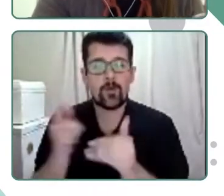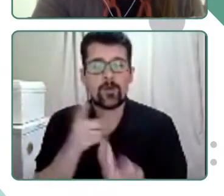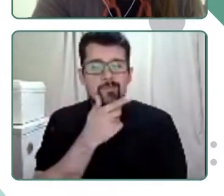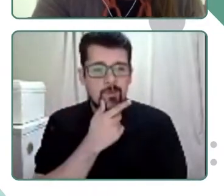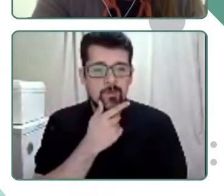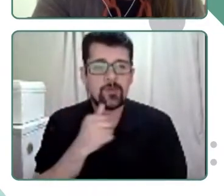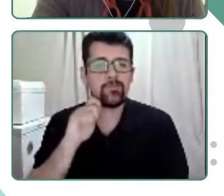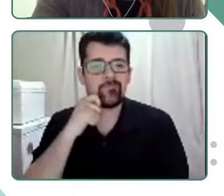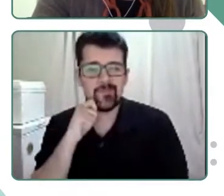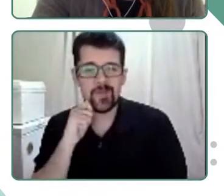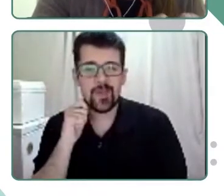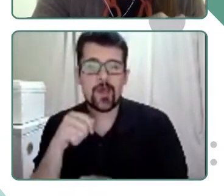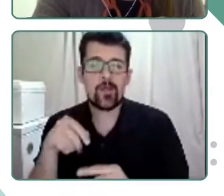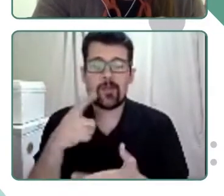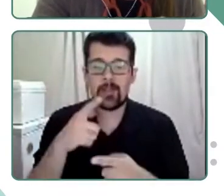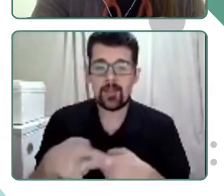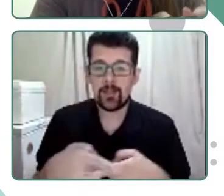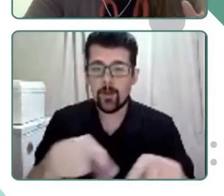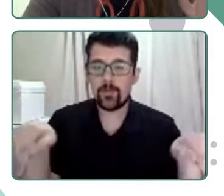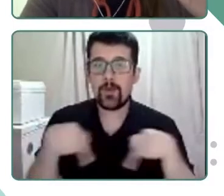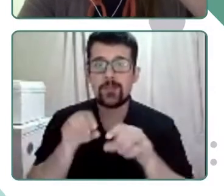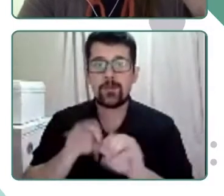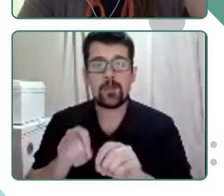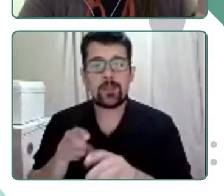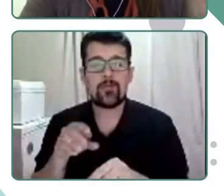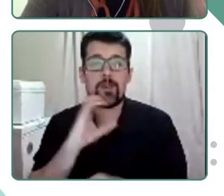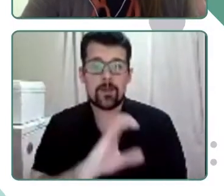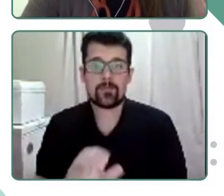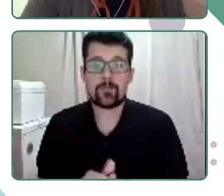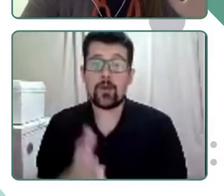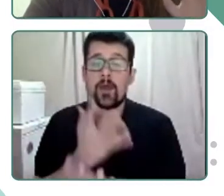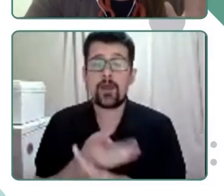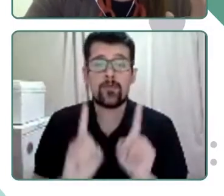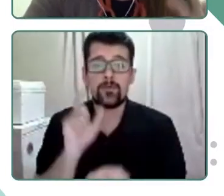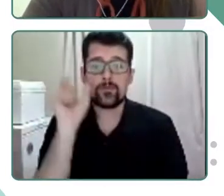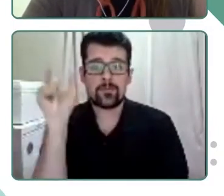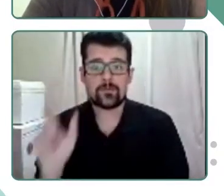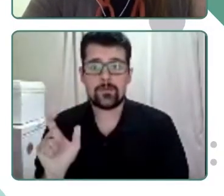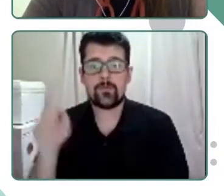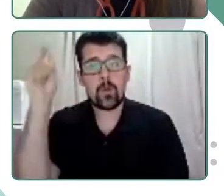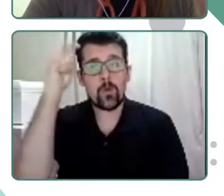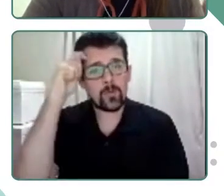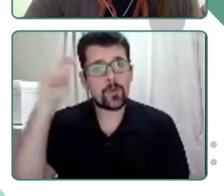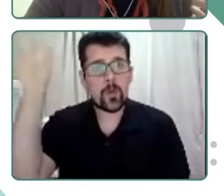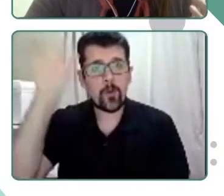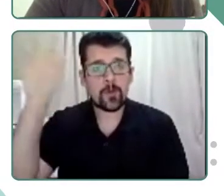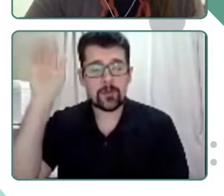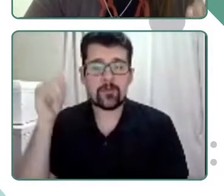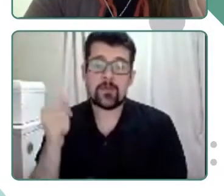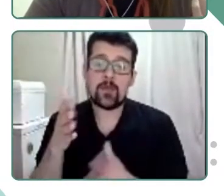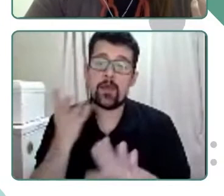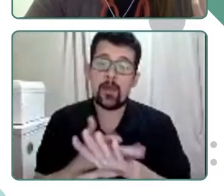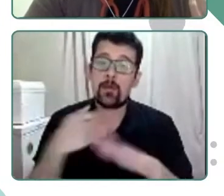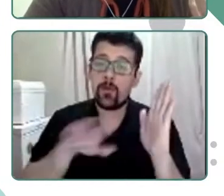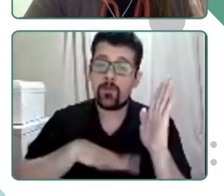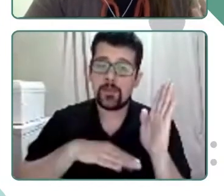de significados de identidad local en espacios educativos rurales. Tenemos aquí los conceptos teóricos que sustentan nuestra propuesta. En primer lugar, los fondos